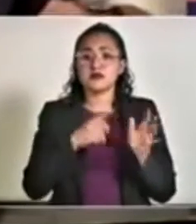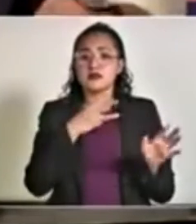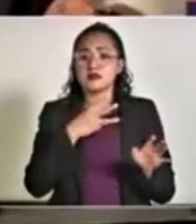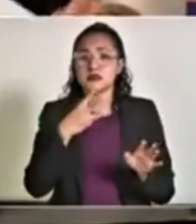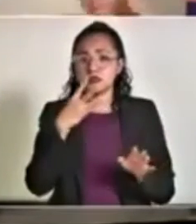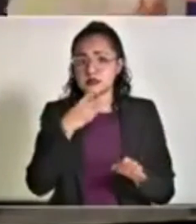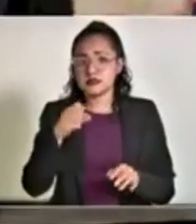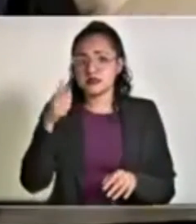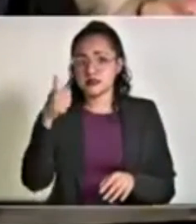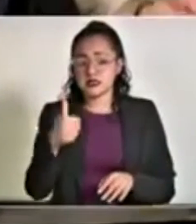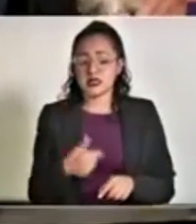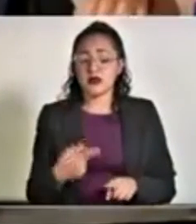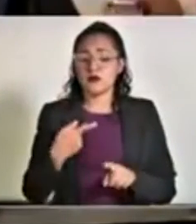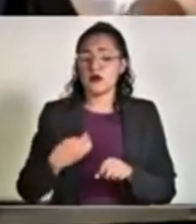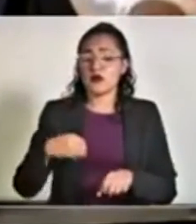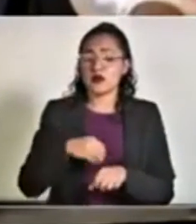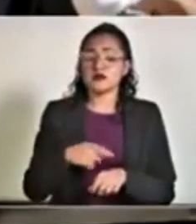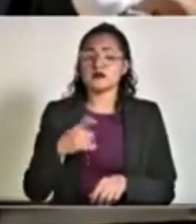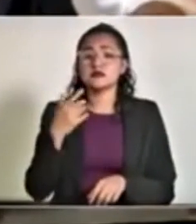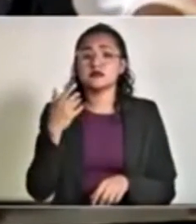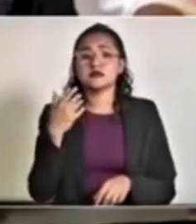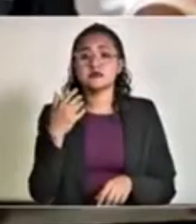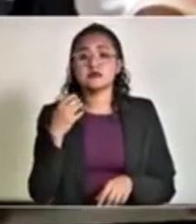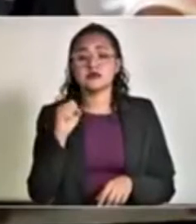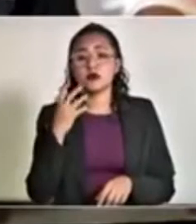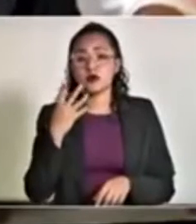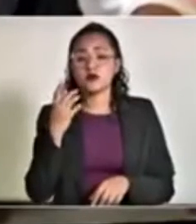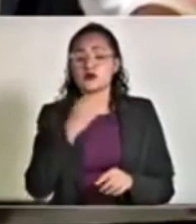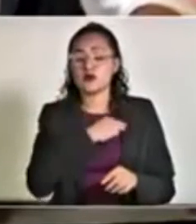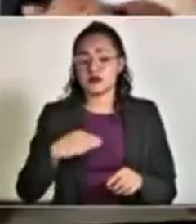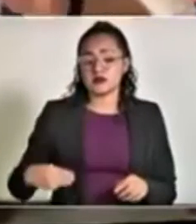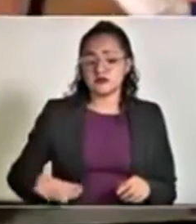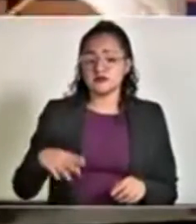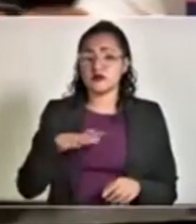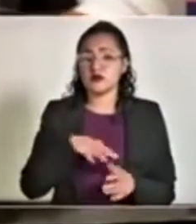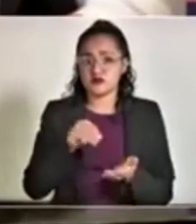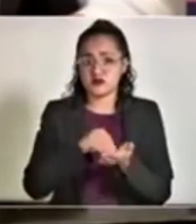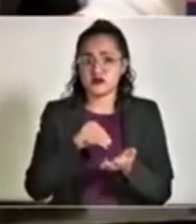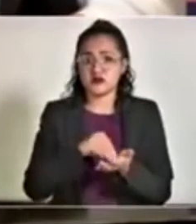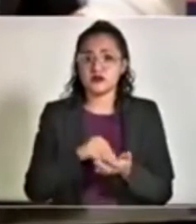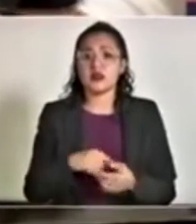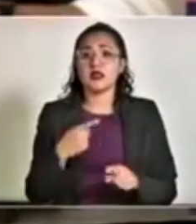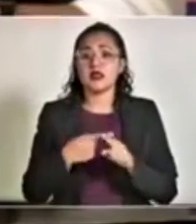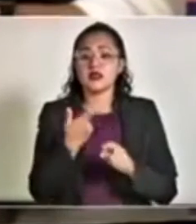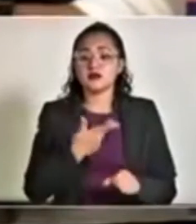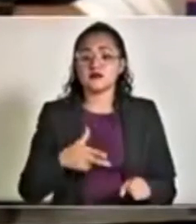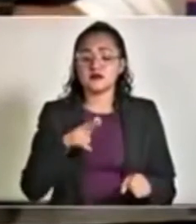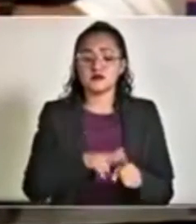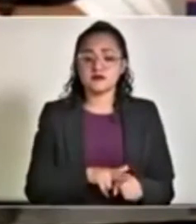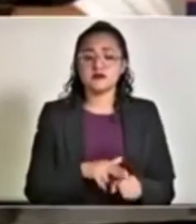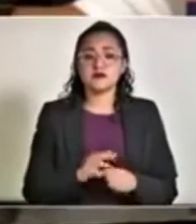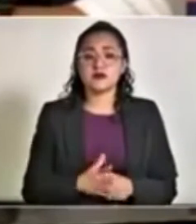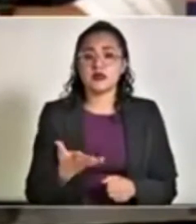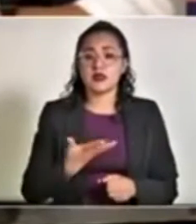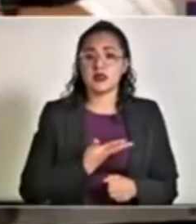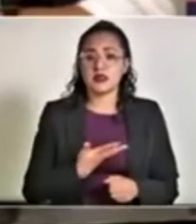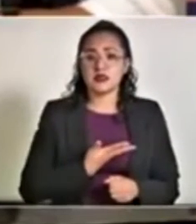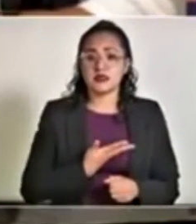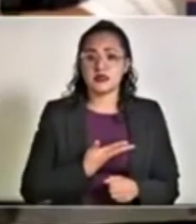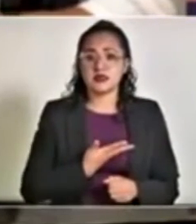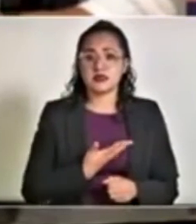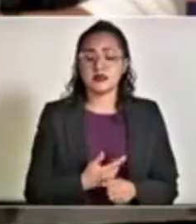repartidos en 74 municipios activos. En lo que respecta a la hospitalización, tenemos